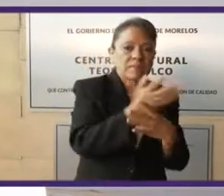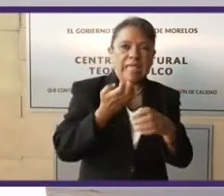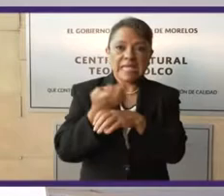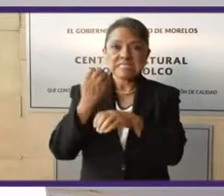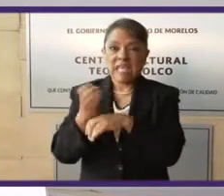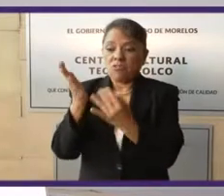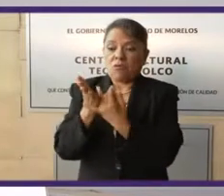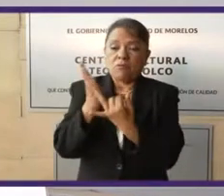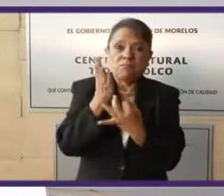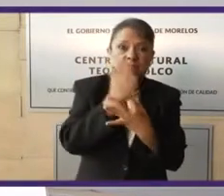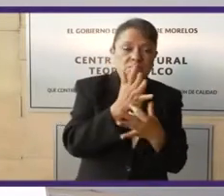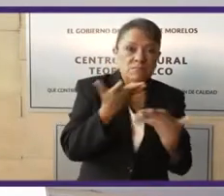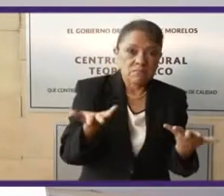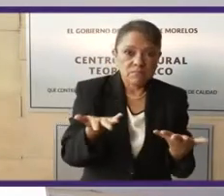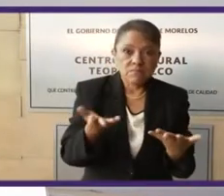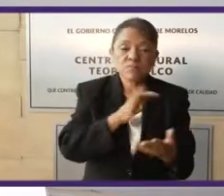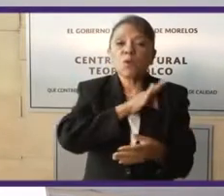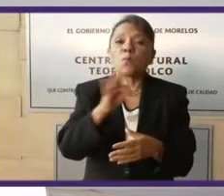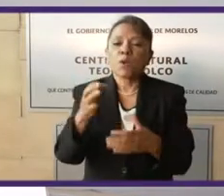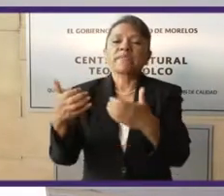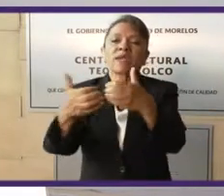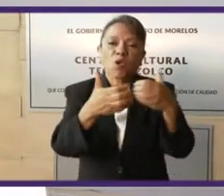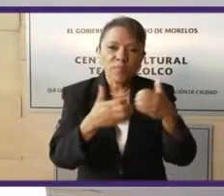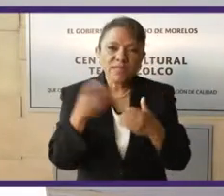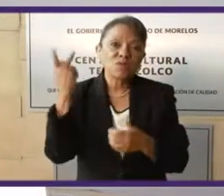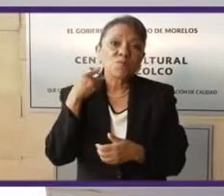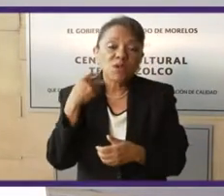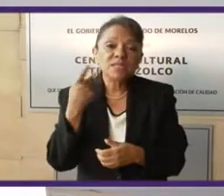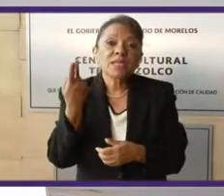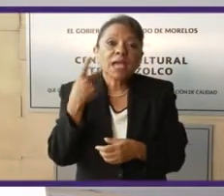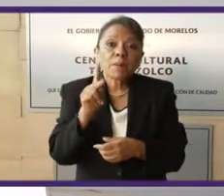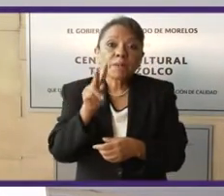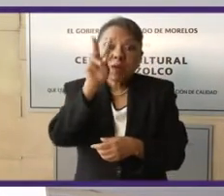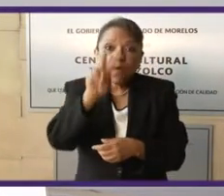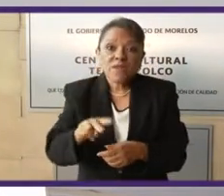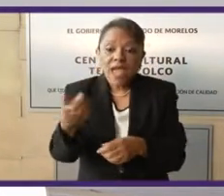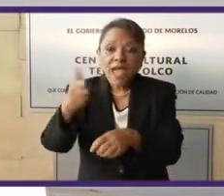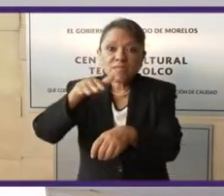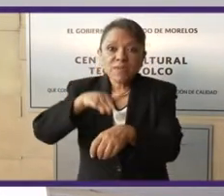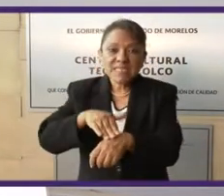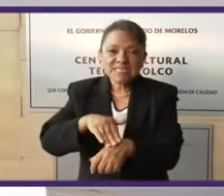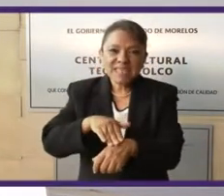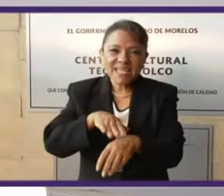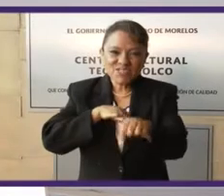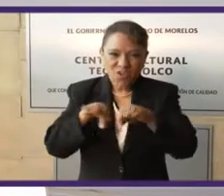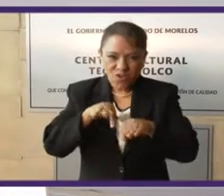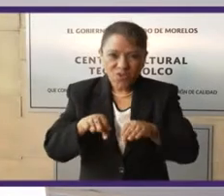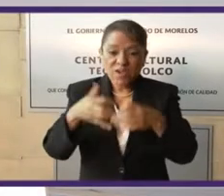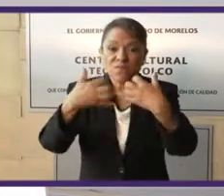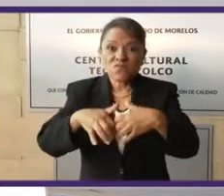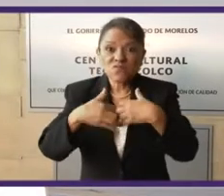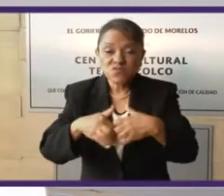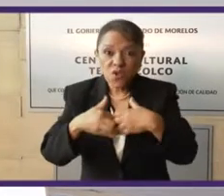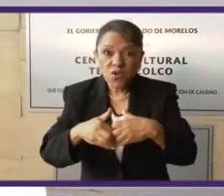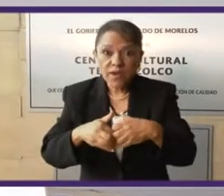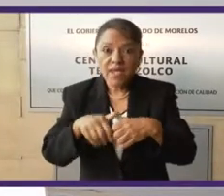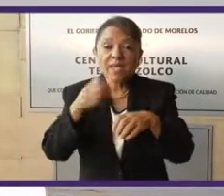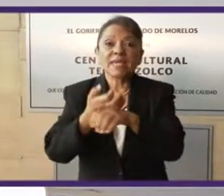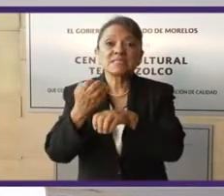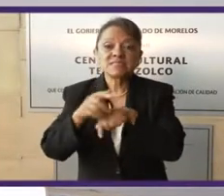Entonces, puede haber cooperación política, pero al aparato de la administración pública y el funcionamiento del Estado